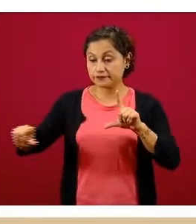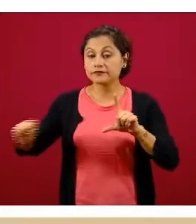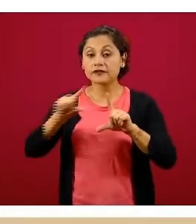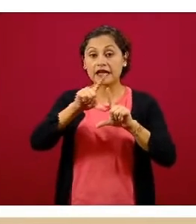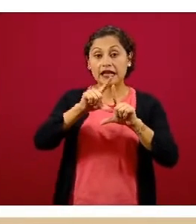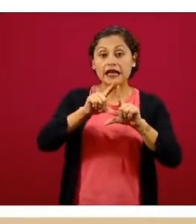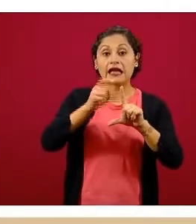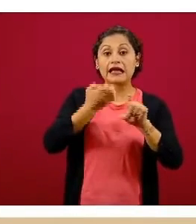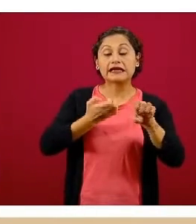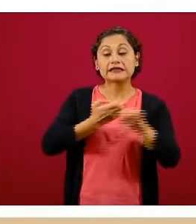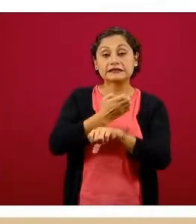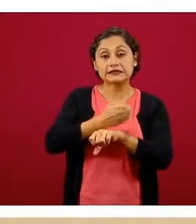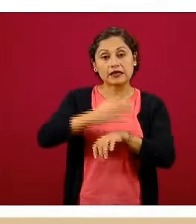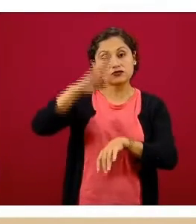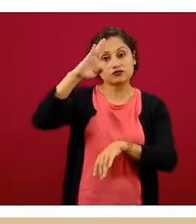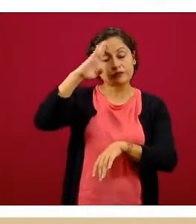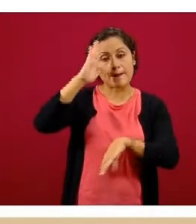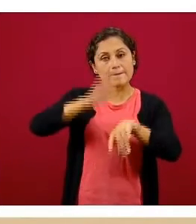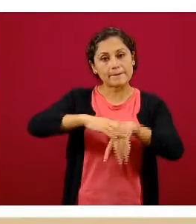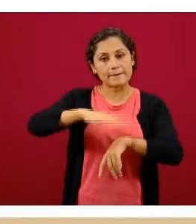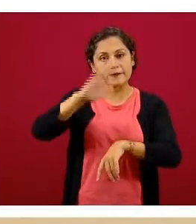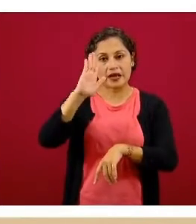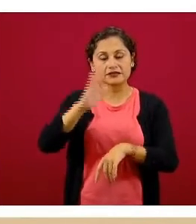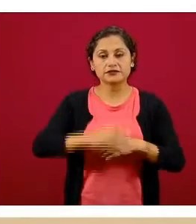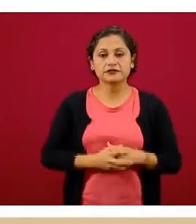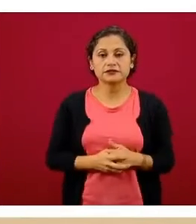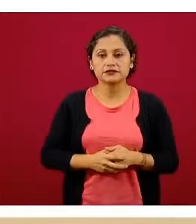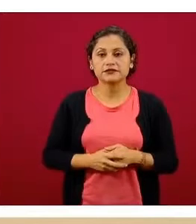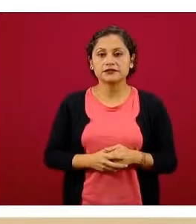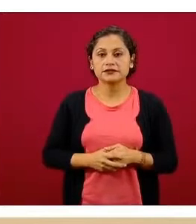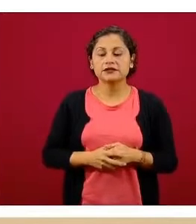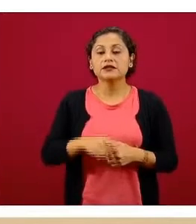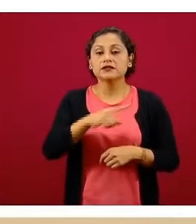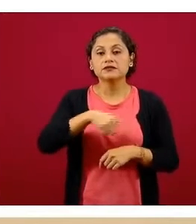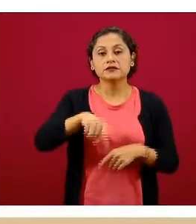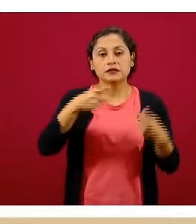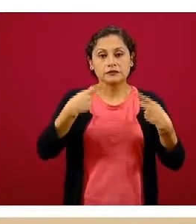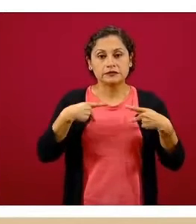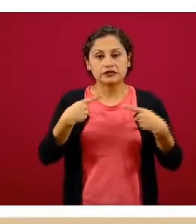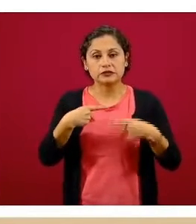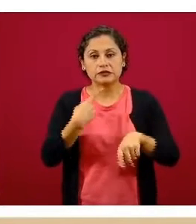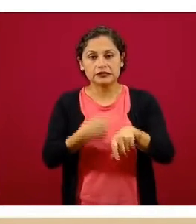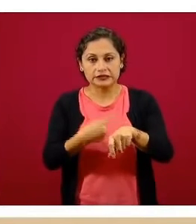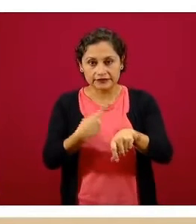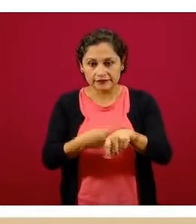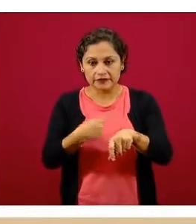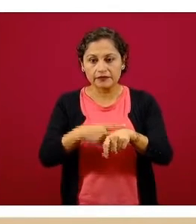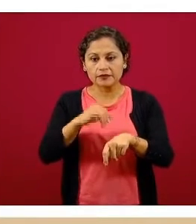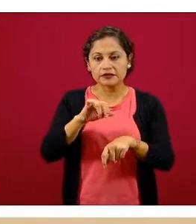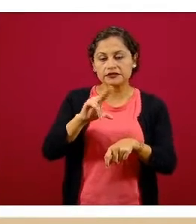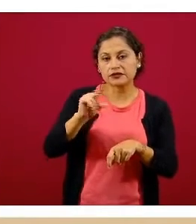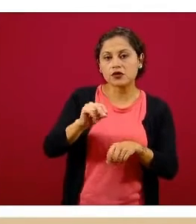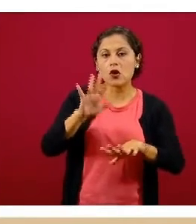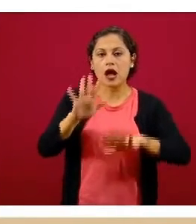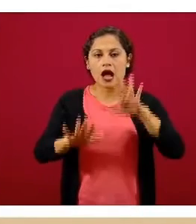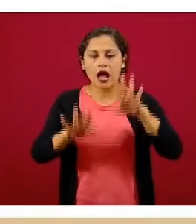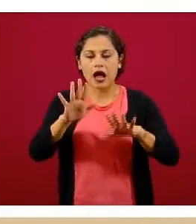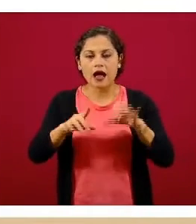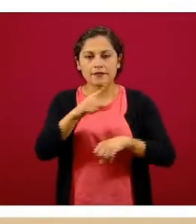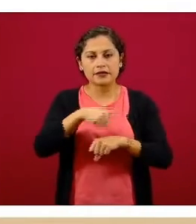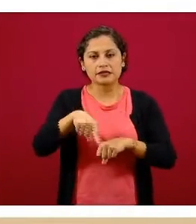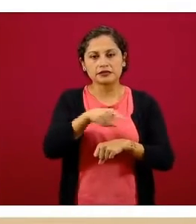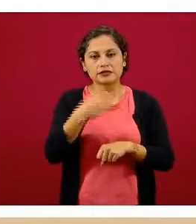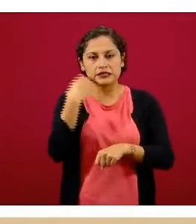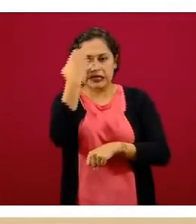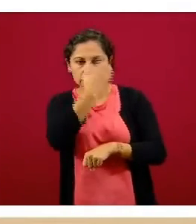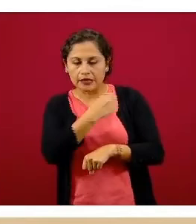cantidad de casos sospechosos y que en algunos casos pudiera ser inclusive hasta mayor de la carga confirmada que tienen. Por lo